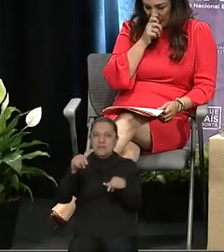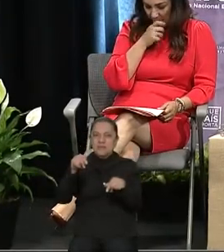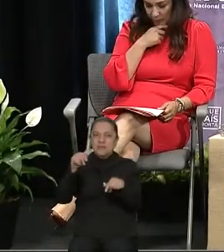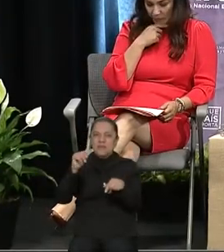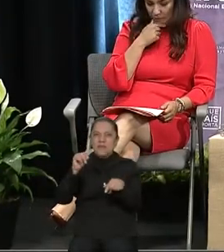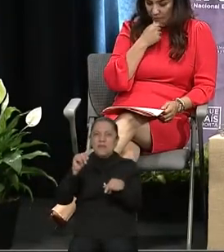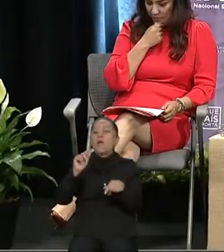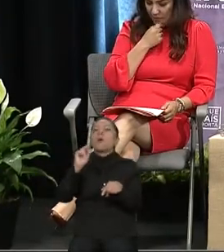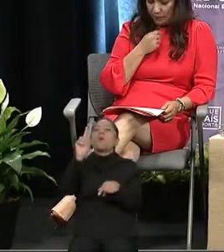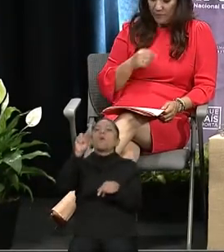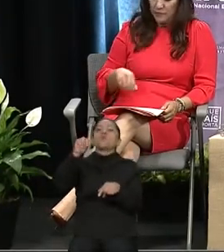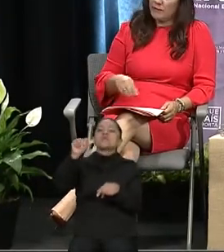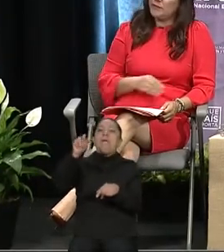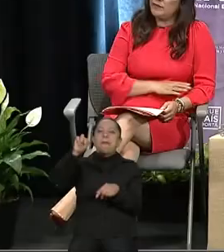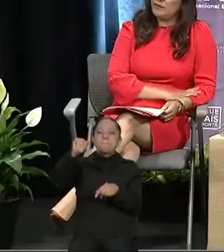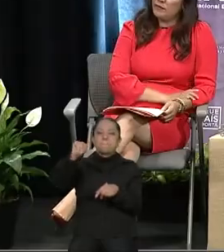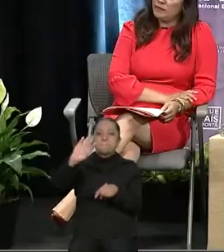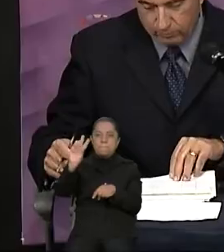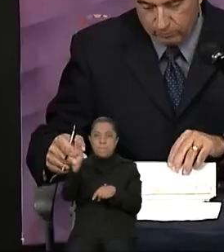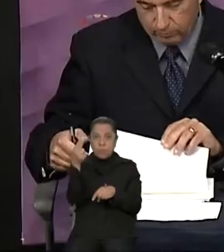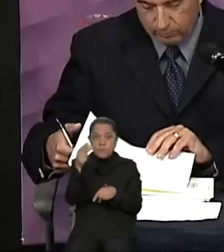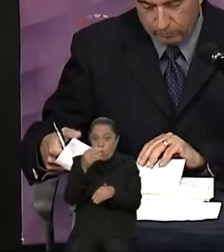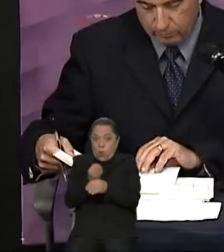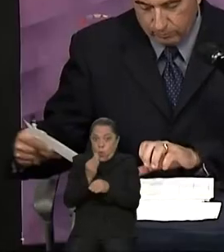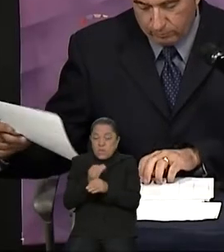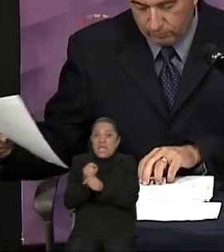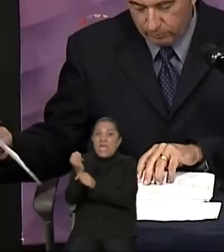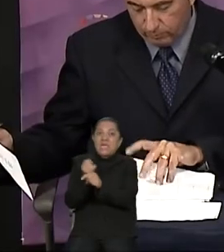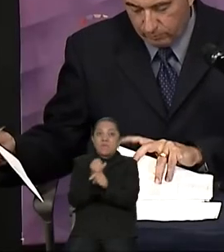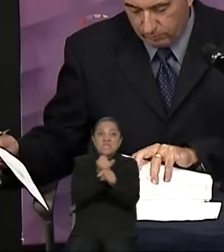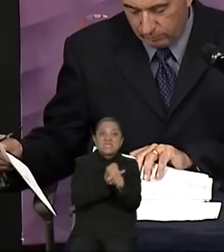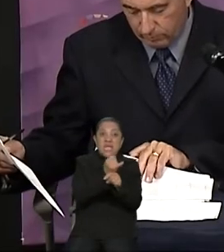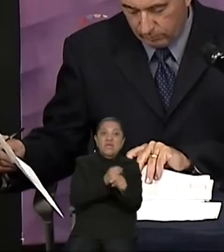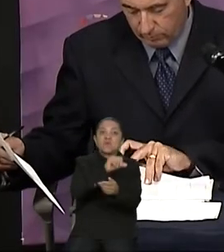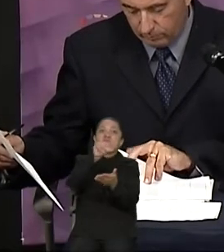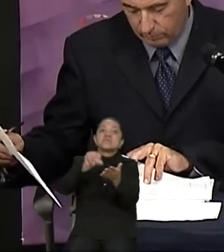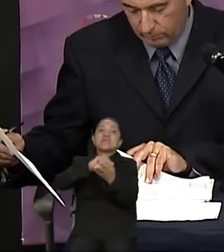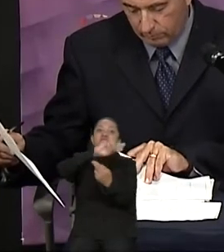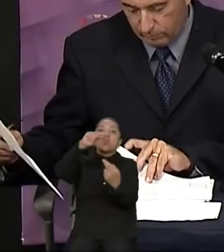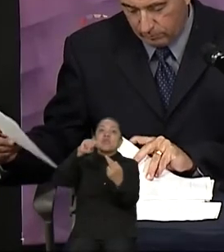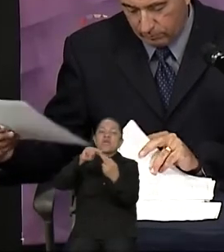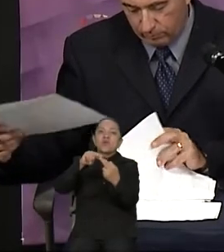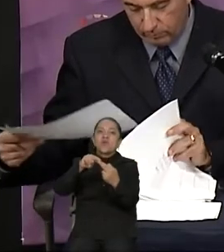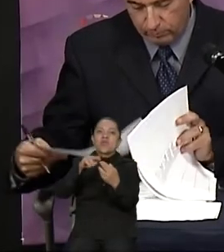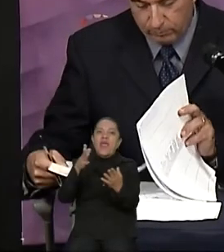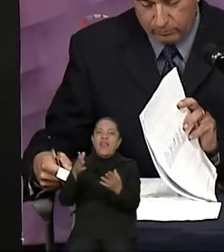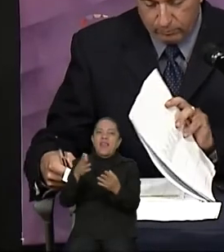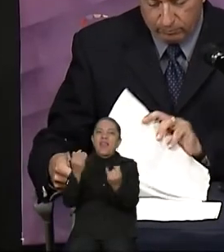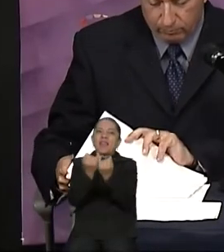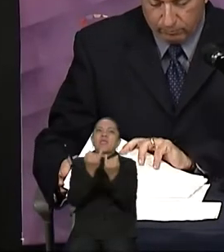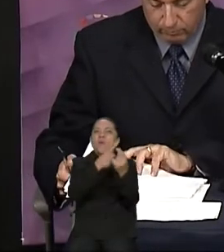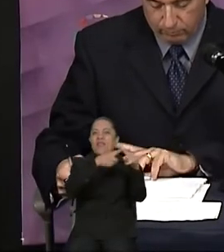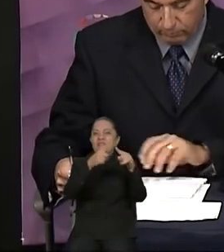Actualmente es investigador en el Centro Regional de Investigaciones Multidisciplinarias de la UNAM con temas de investigación